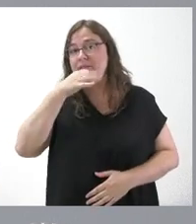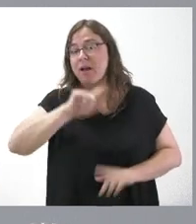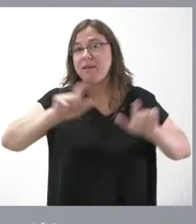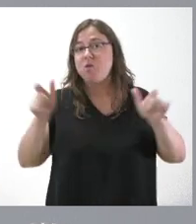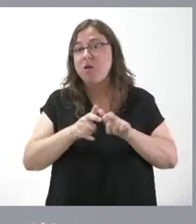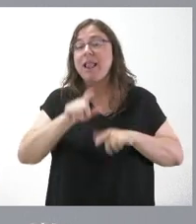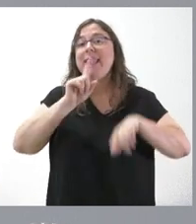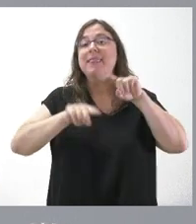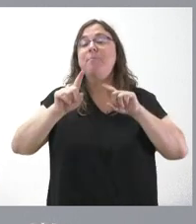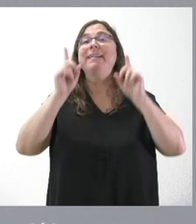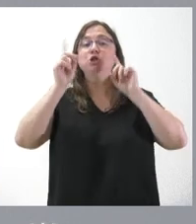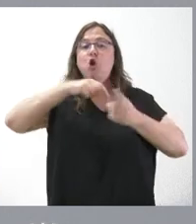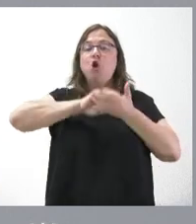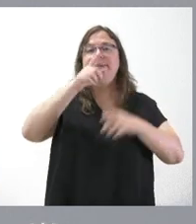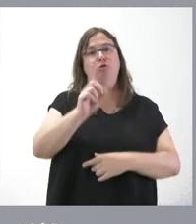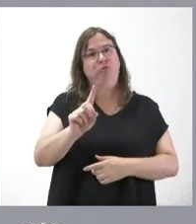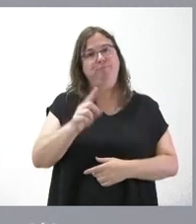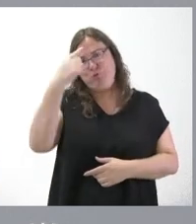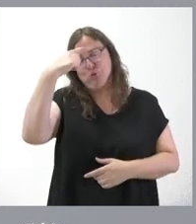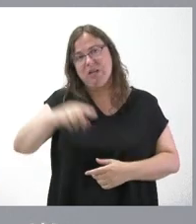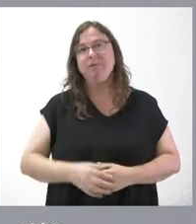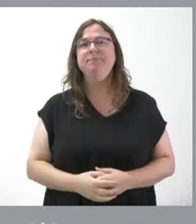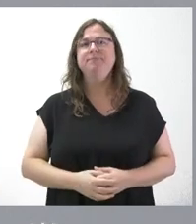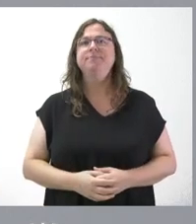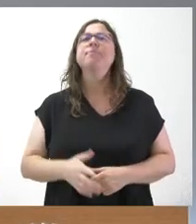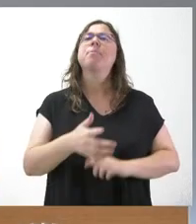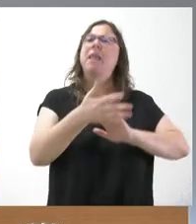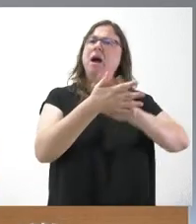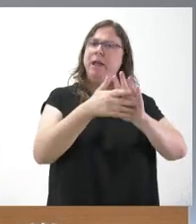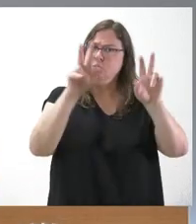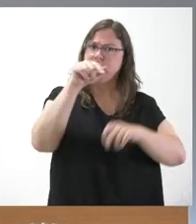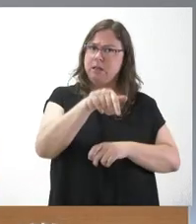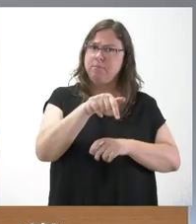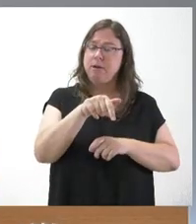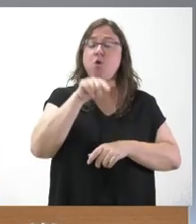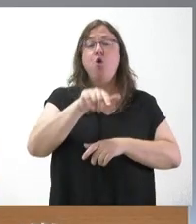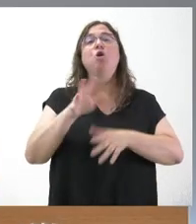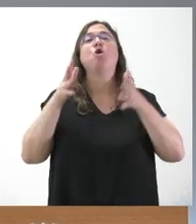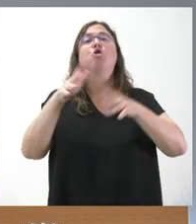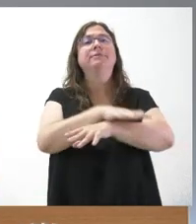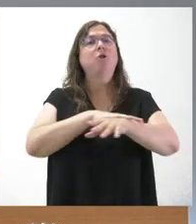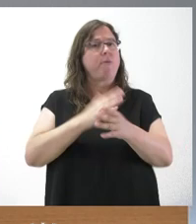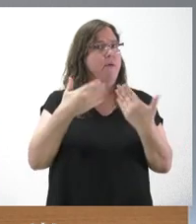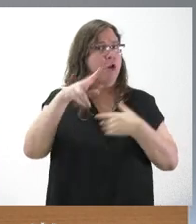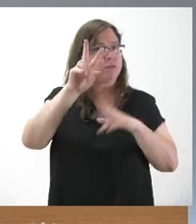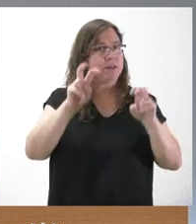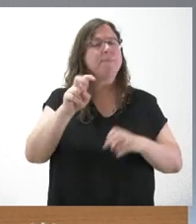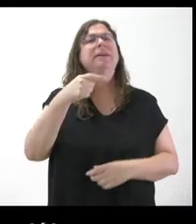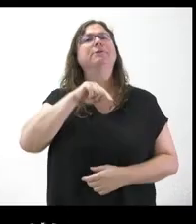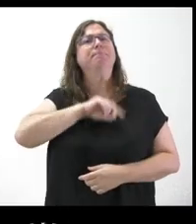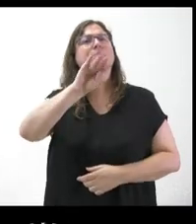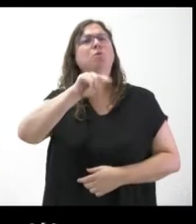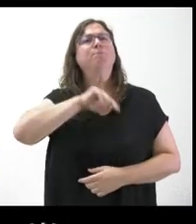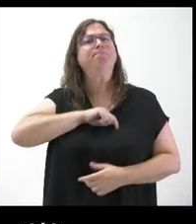lo que plantemos exclusivamente desde Castilla y León, como ustedes conocen. Sí, se ha abordado el tema en la reunión del Consejo de Gobierno y me gustaría saber si se sienten cómodos